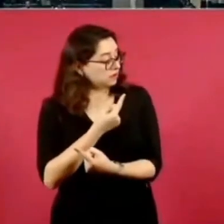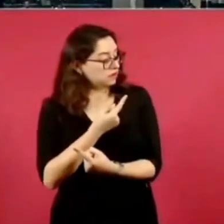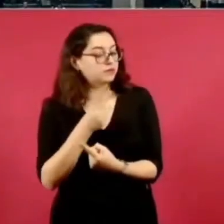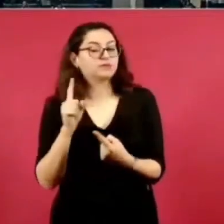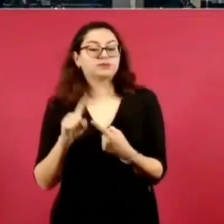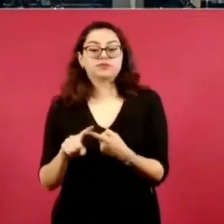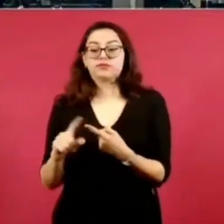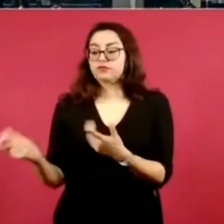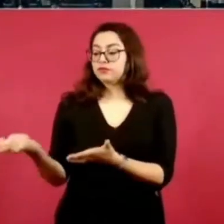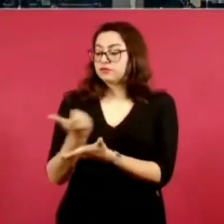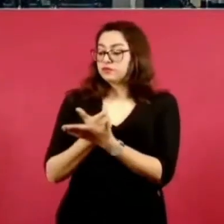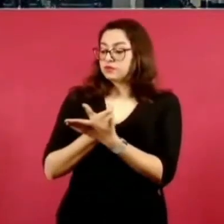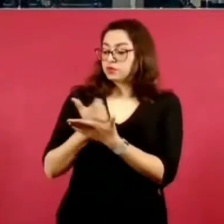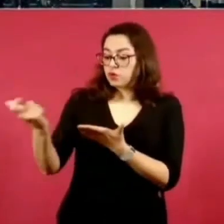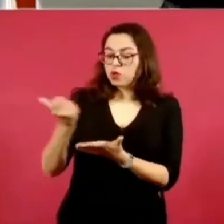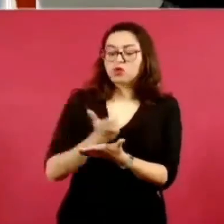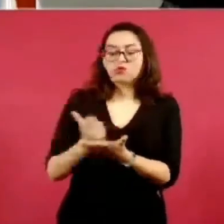el sueldo base,